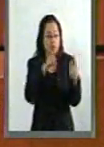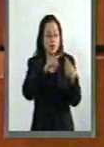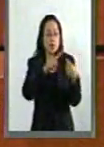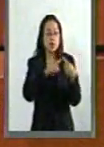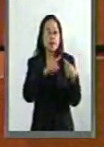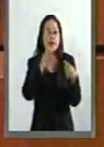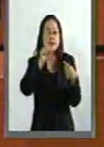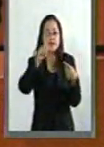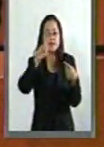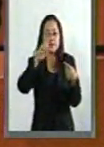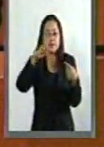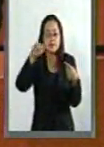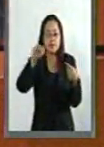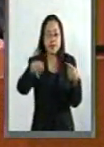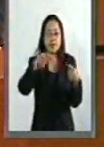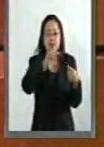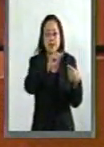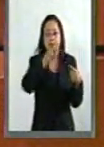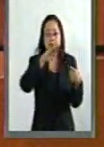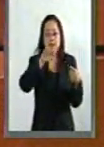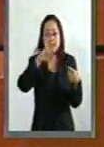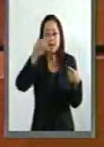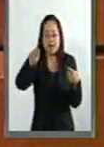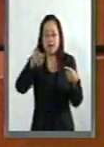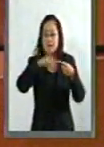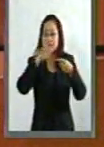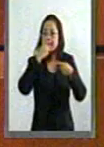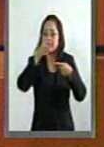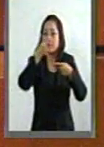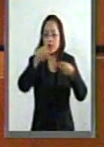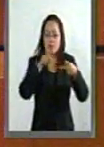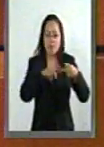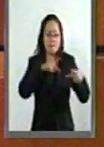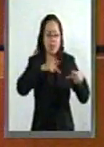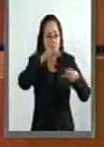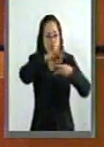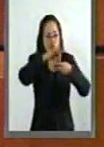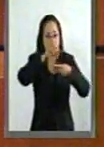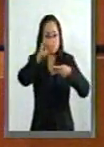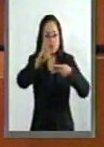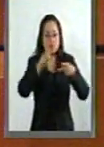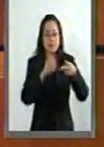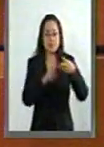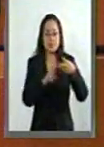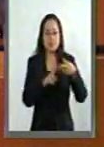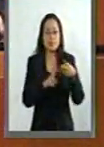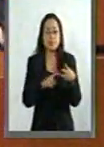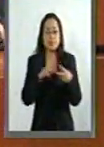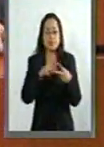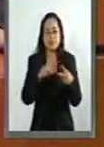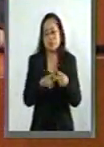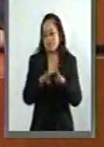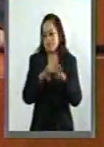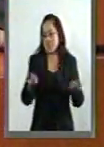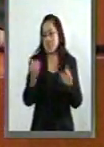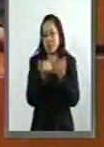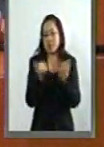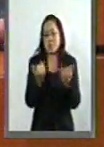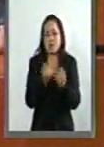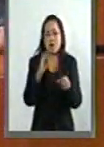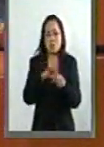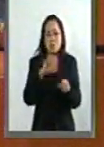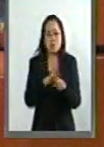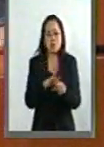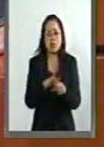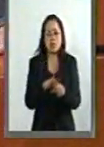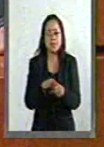Esteban Albarrán en contra, estuvo el voto mío a favor, se dio un empate. De tal